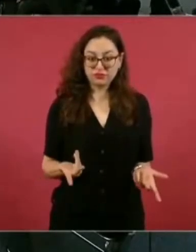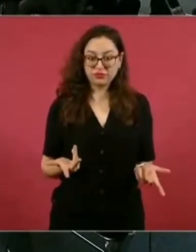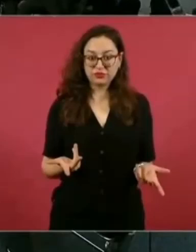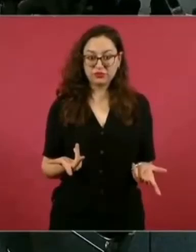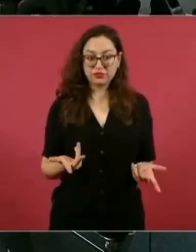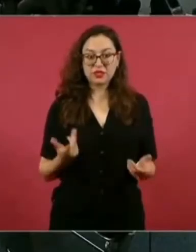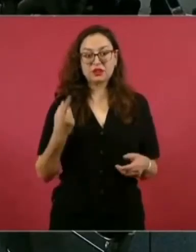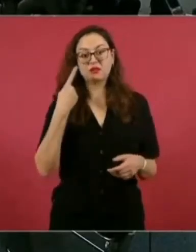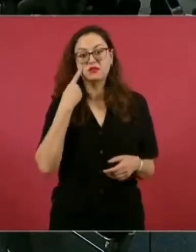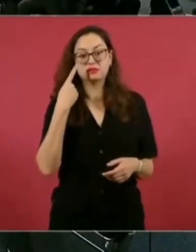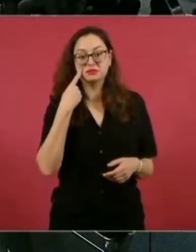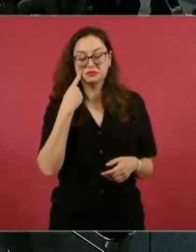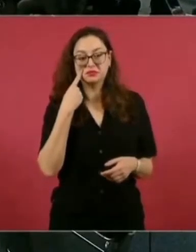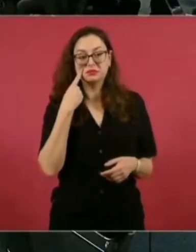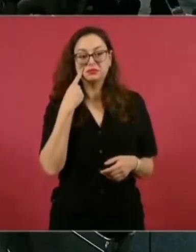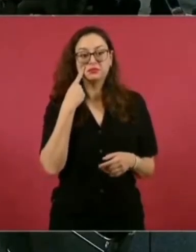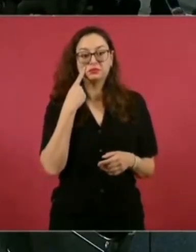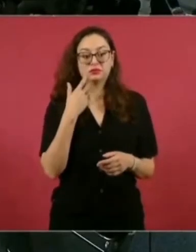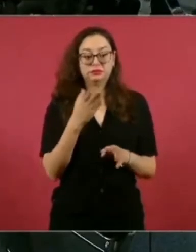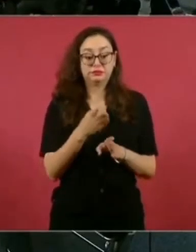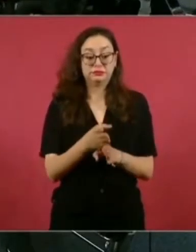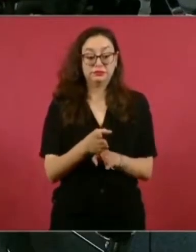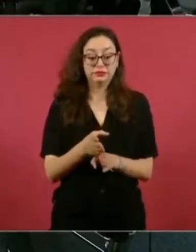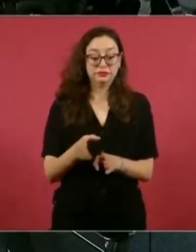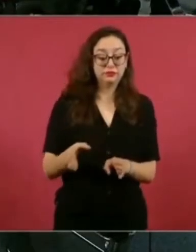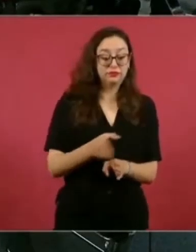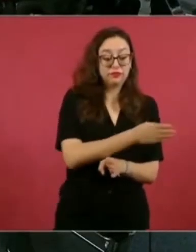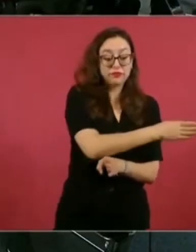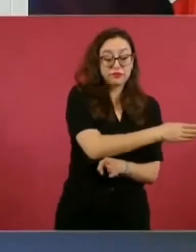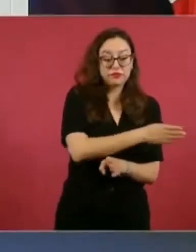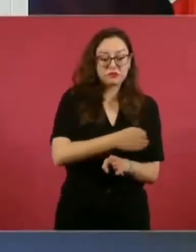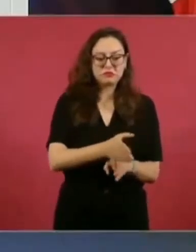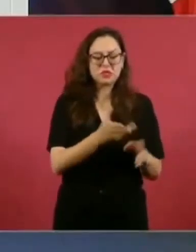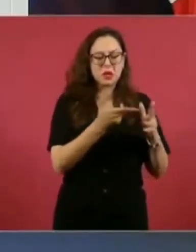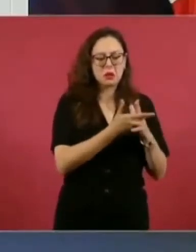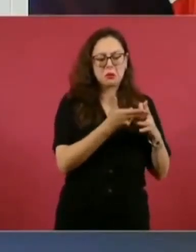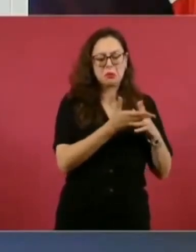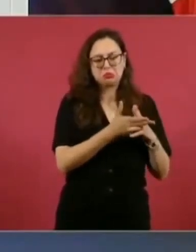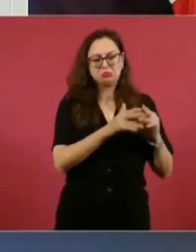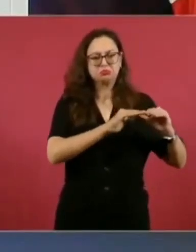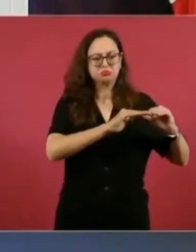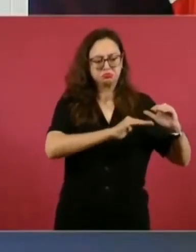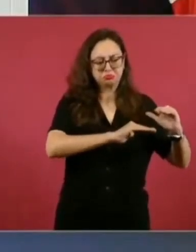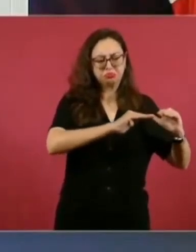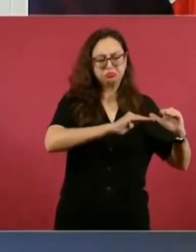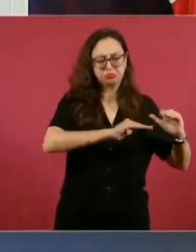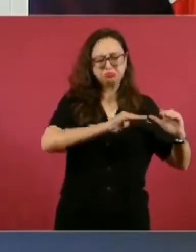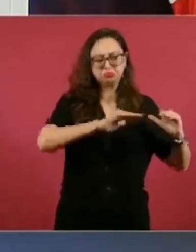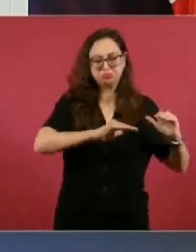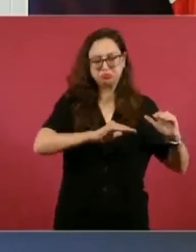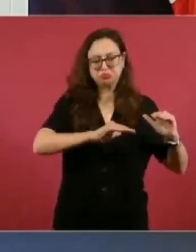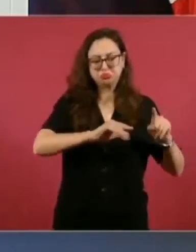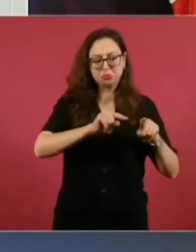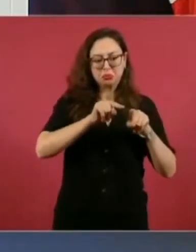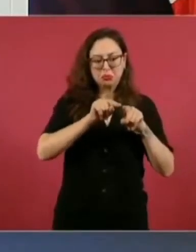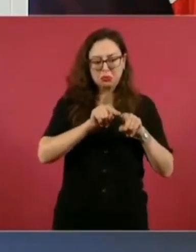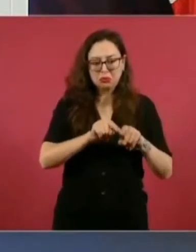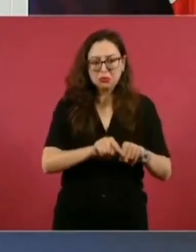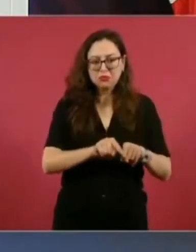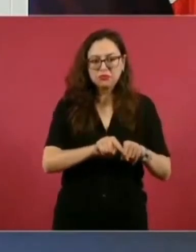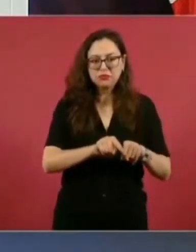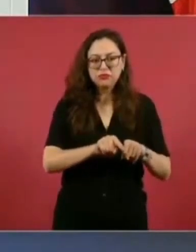aquí declarar la guerra al